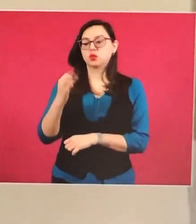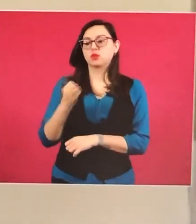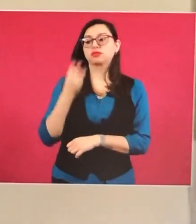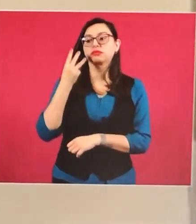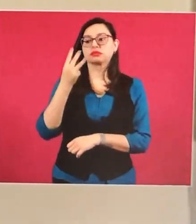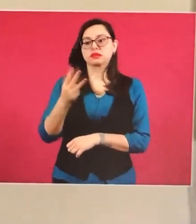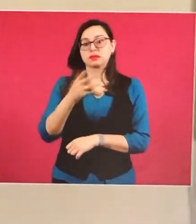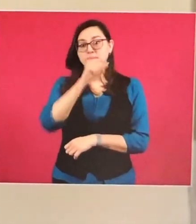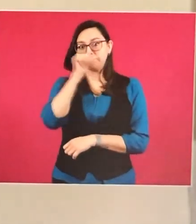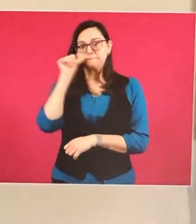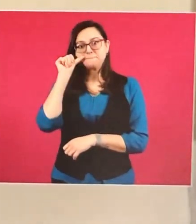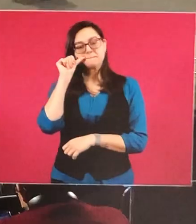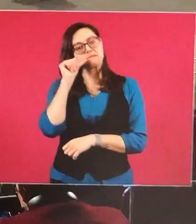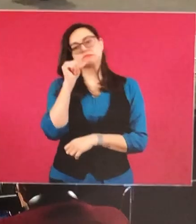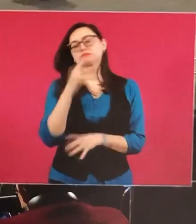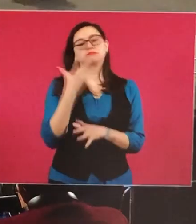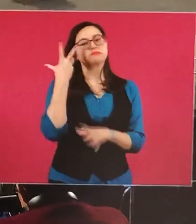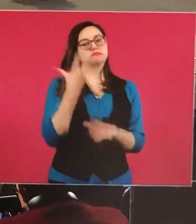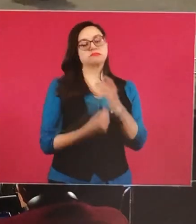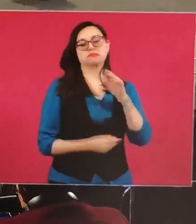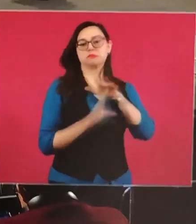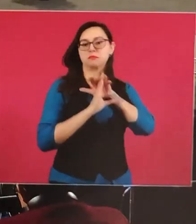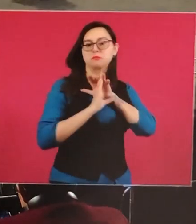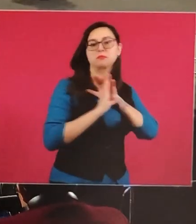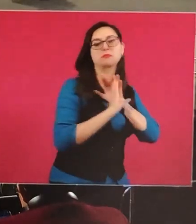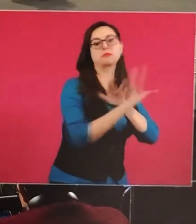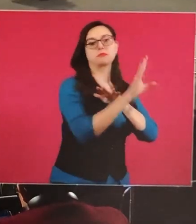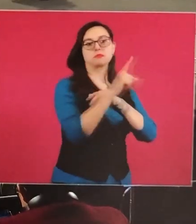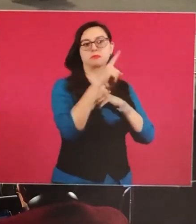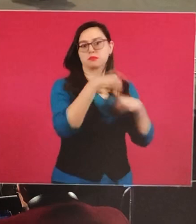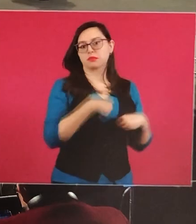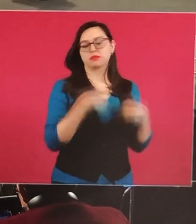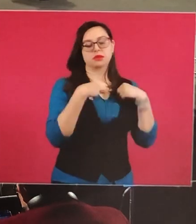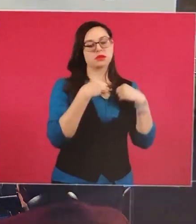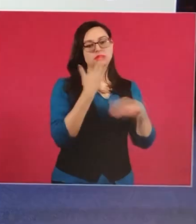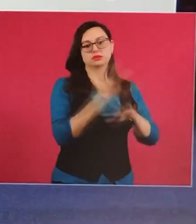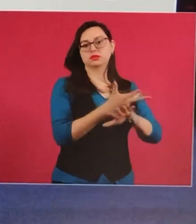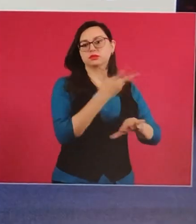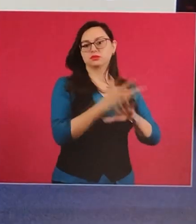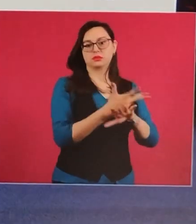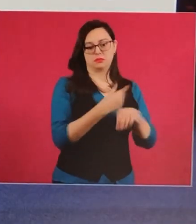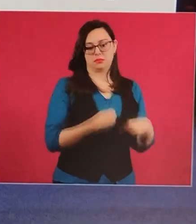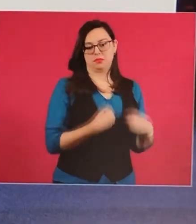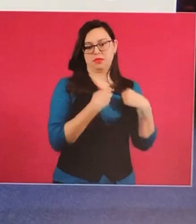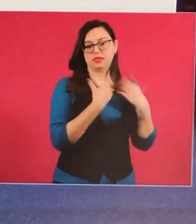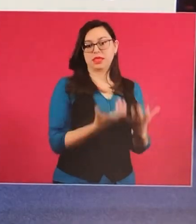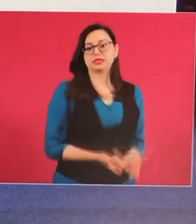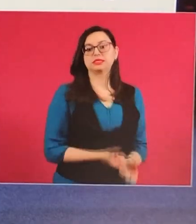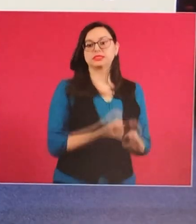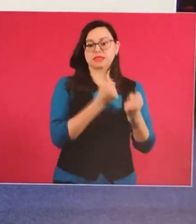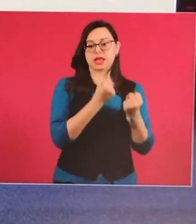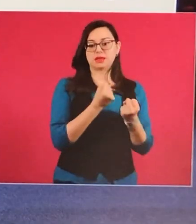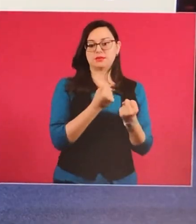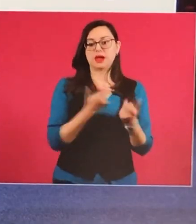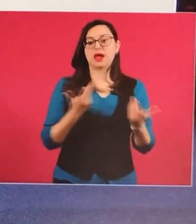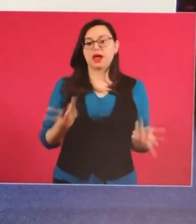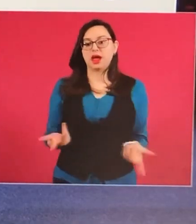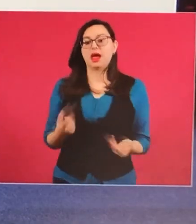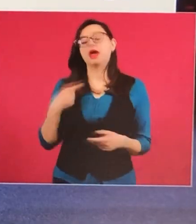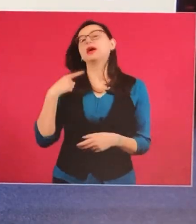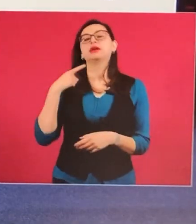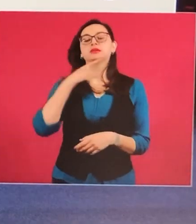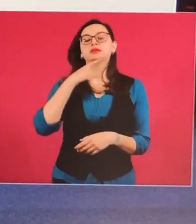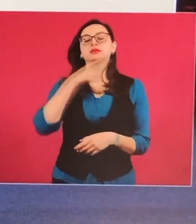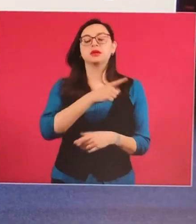al otro lado de la frontera, como exilado de Santana. La compleja migración costeando su techo, su alimento,